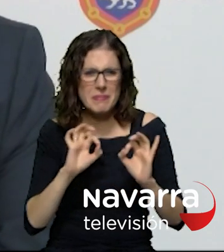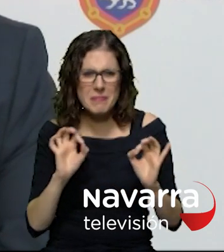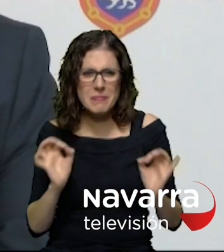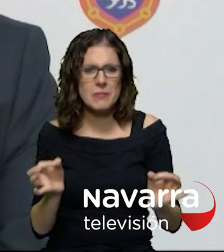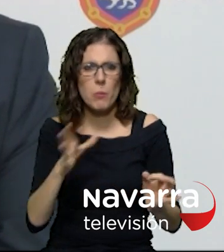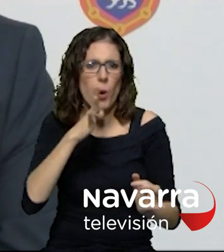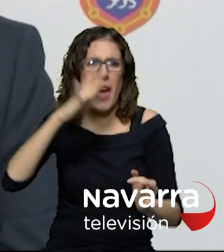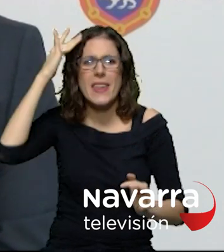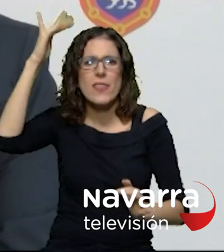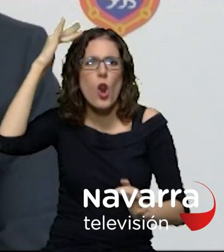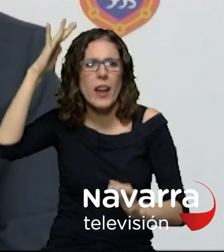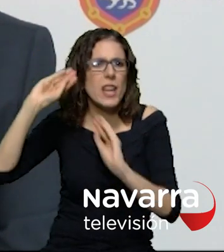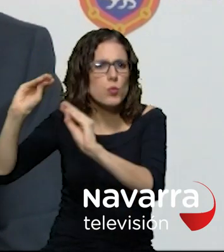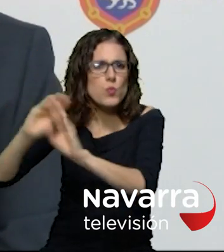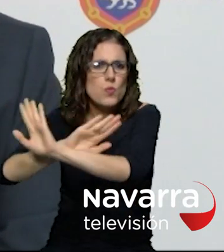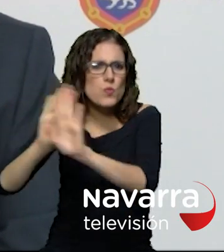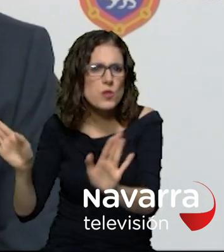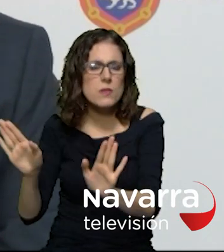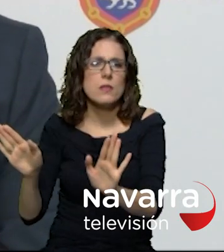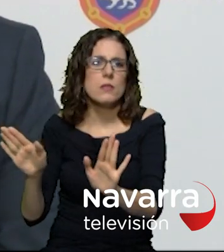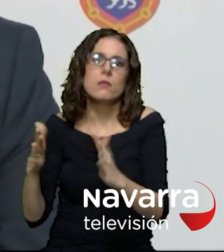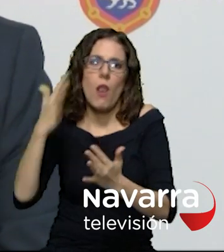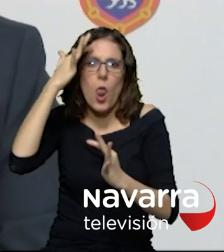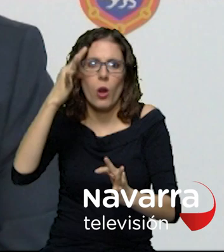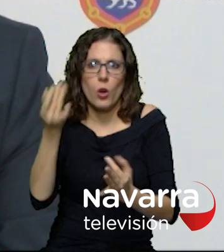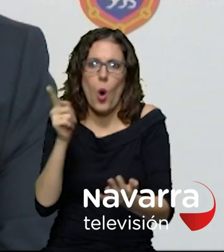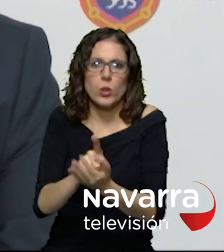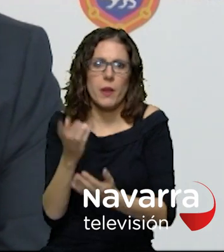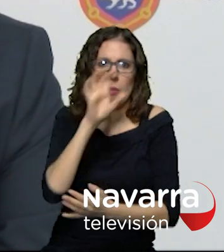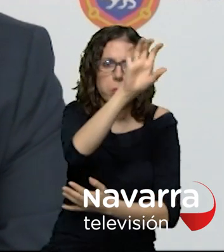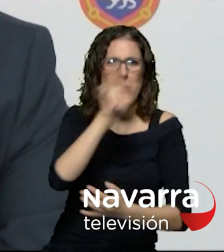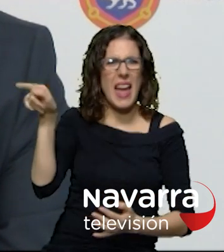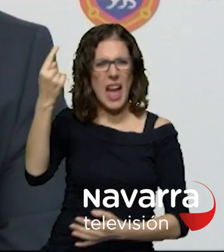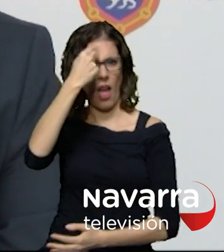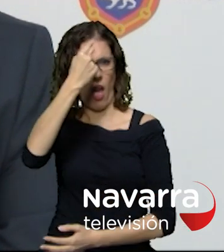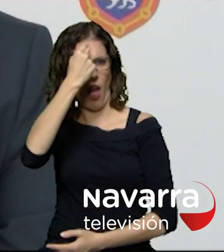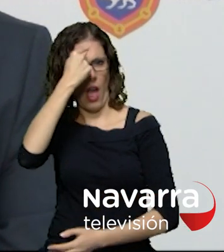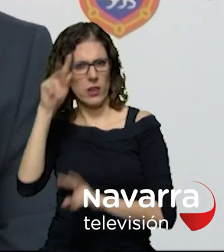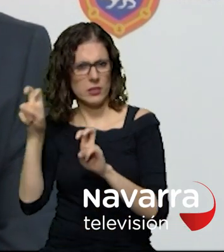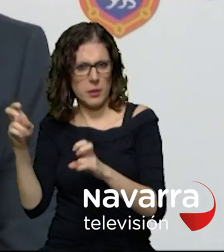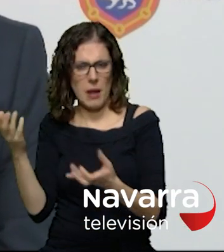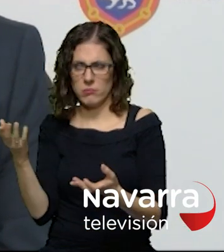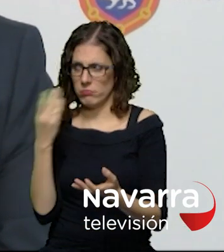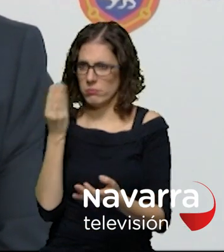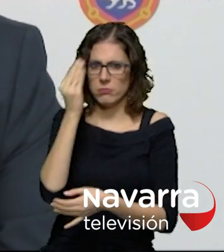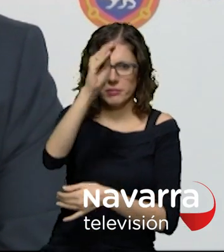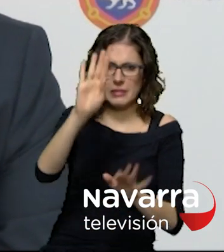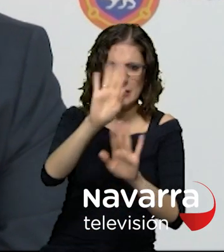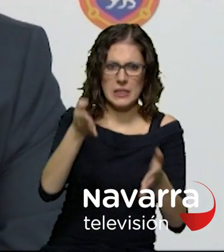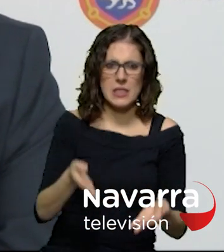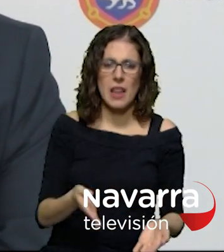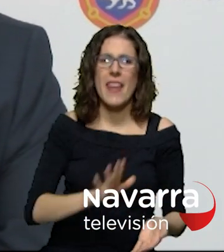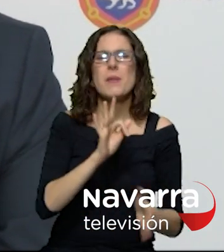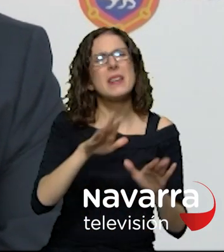recuperarlo no es él el que el que está permanentemente obsesionado con estas cuestiones y por cierto también utilizando